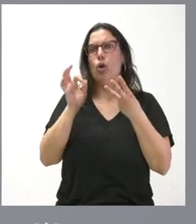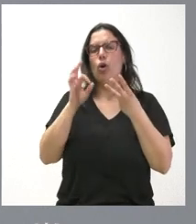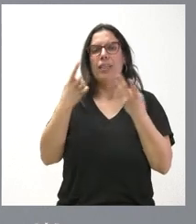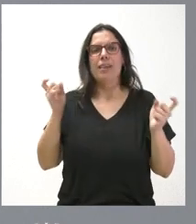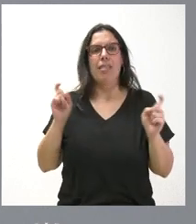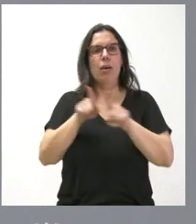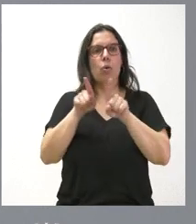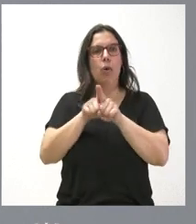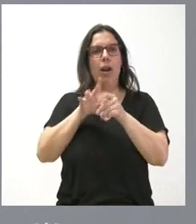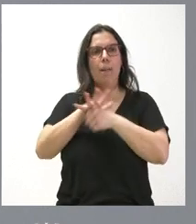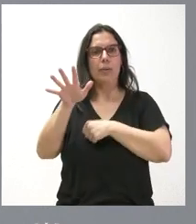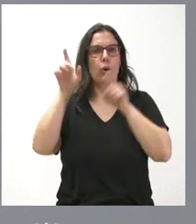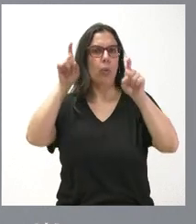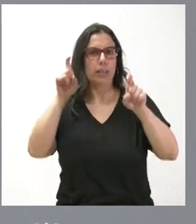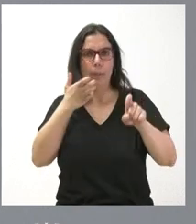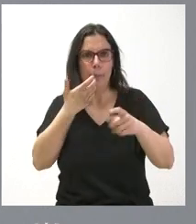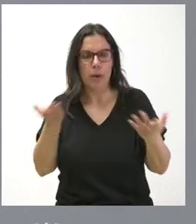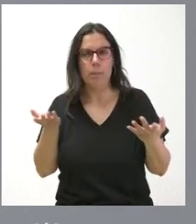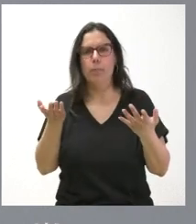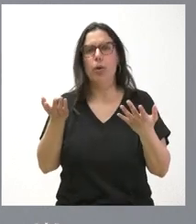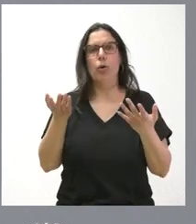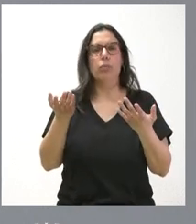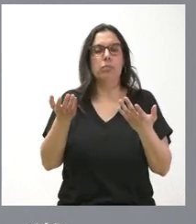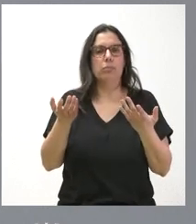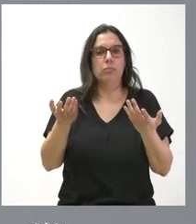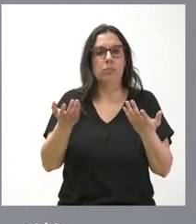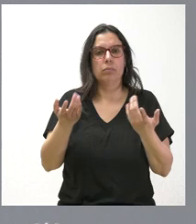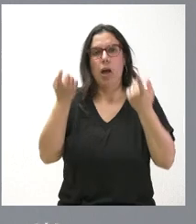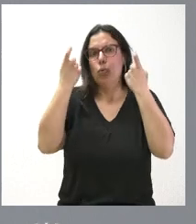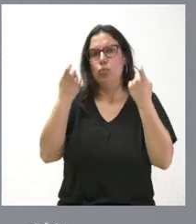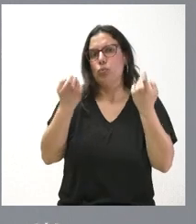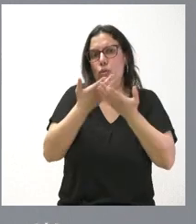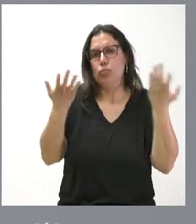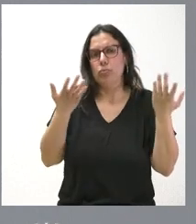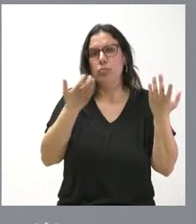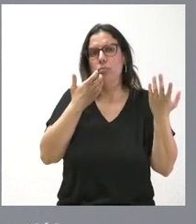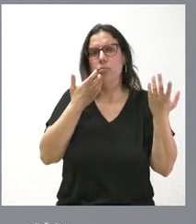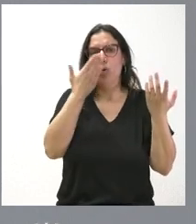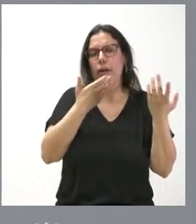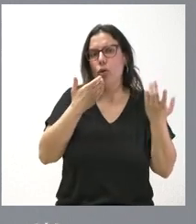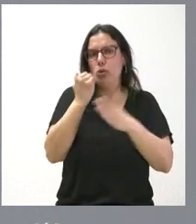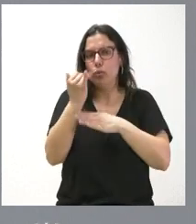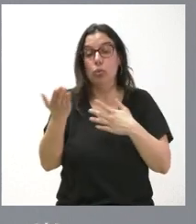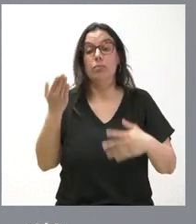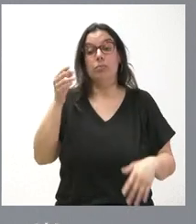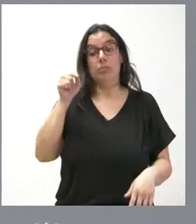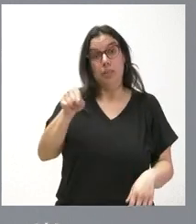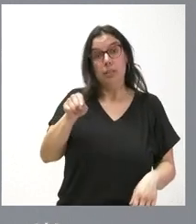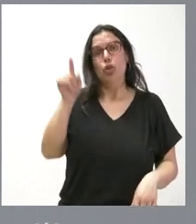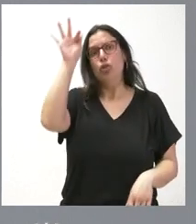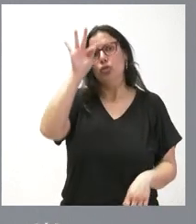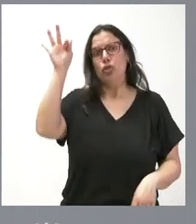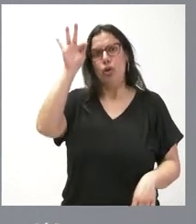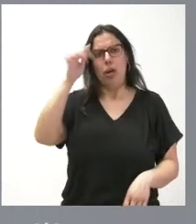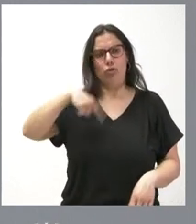su necesidad en el ámbito educativo, si estamos hablando de alumnos en edad escolar. Y esta es la prioridad que nosotros